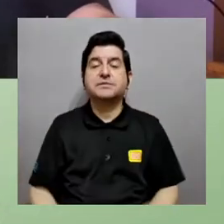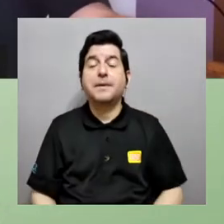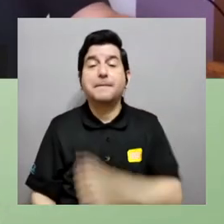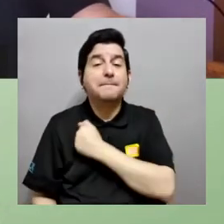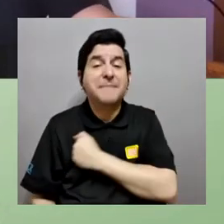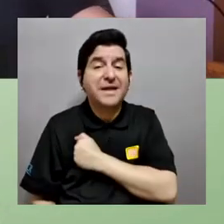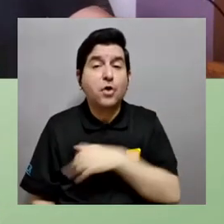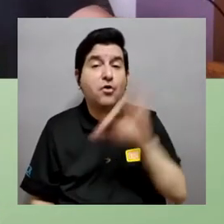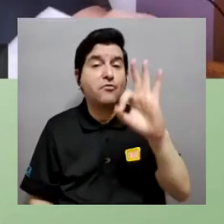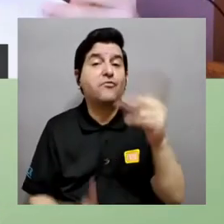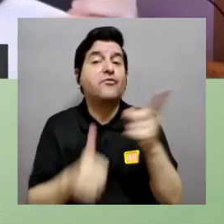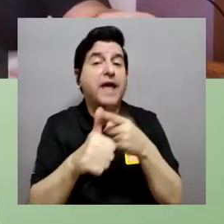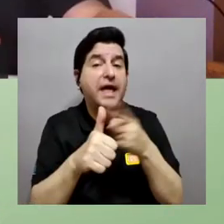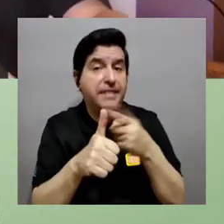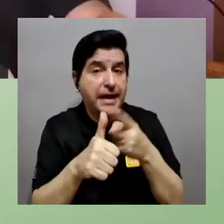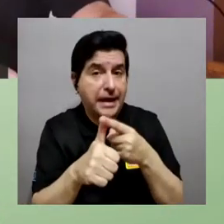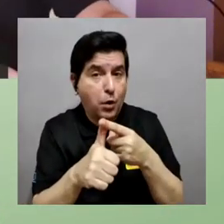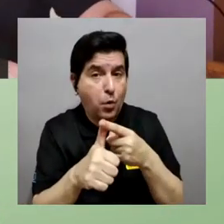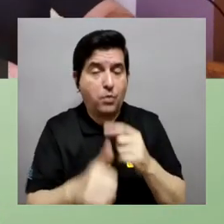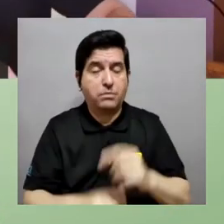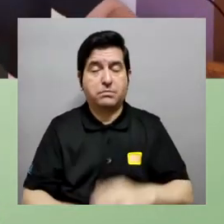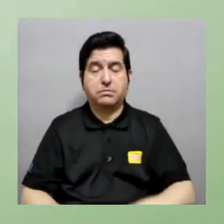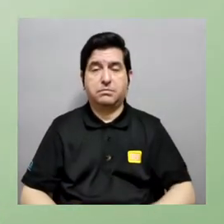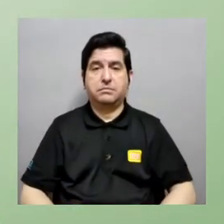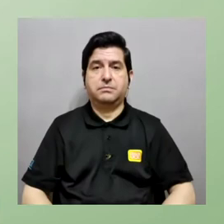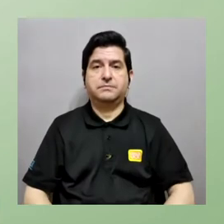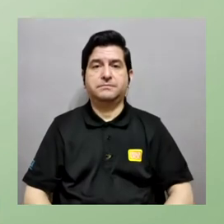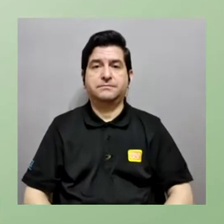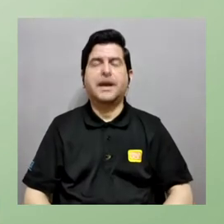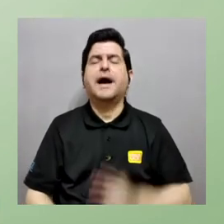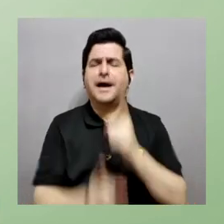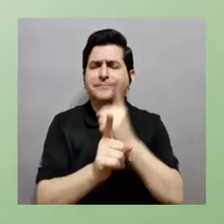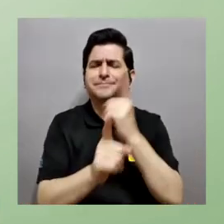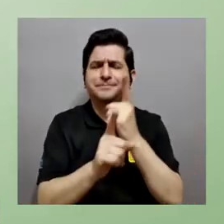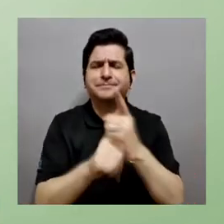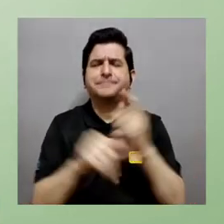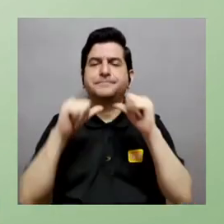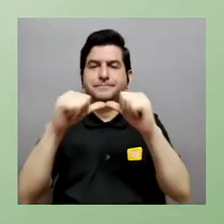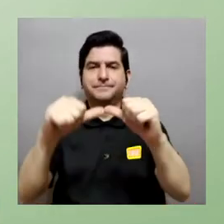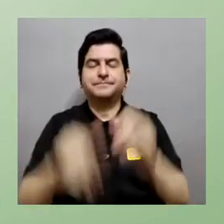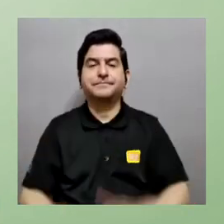de producción a ver si nos los pueden traer a pantalla con Federico es primero